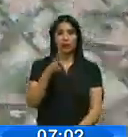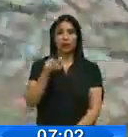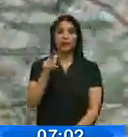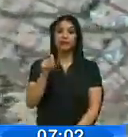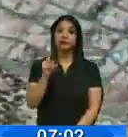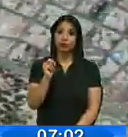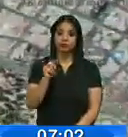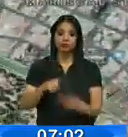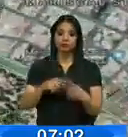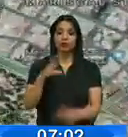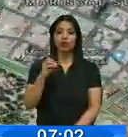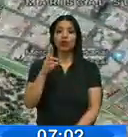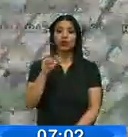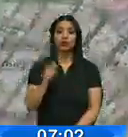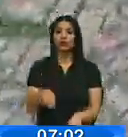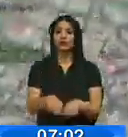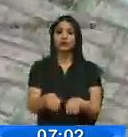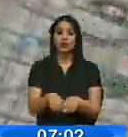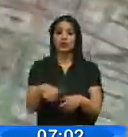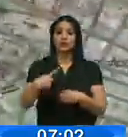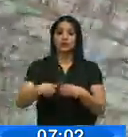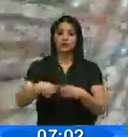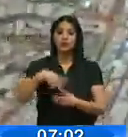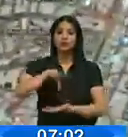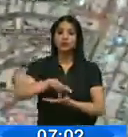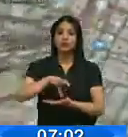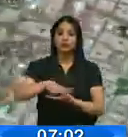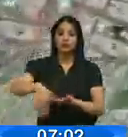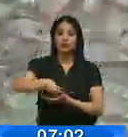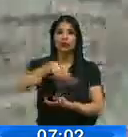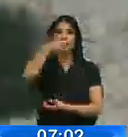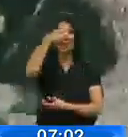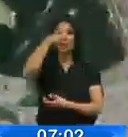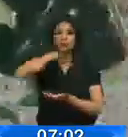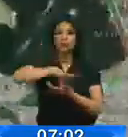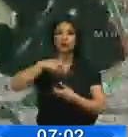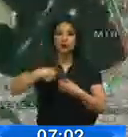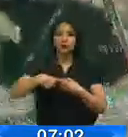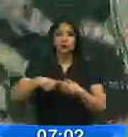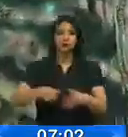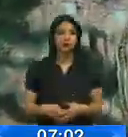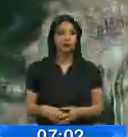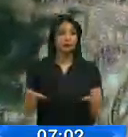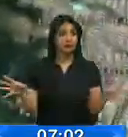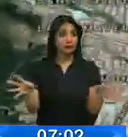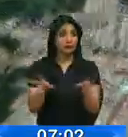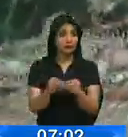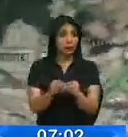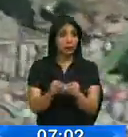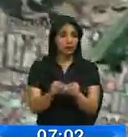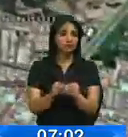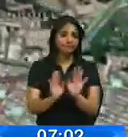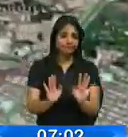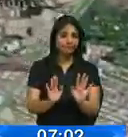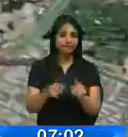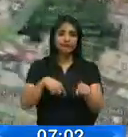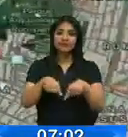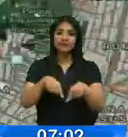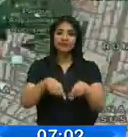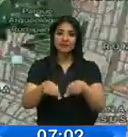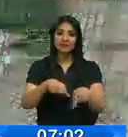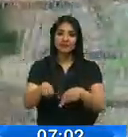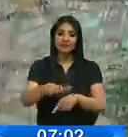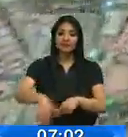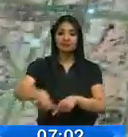Coruña, todo este sector es el Quito centro de lo es, el norte centro de Quito, así que todo esto nos avisa ahora que el tráfico exactamente